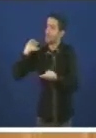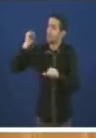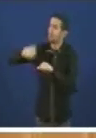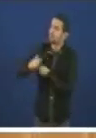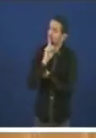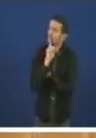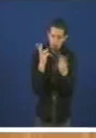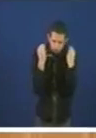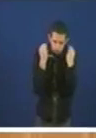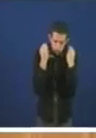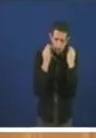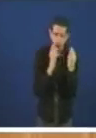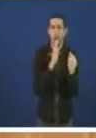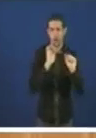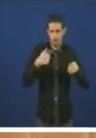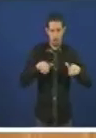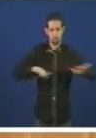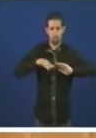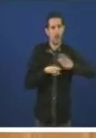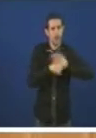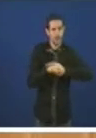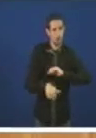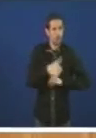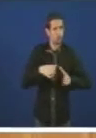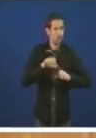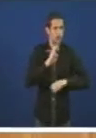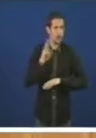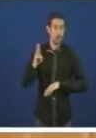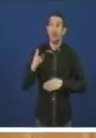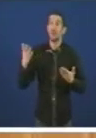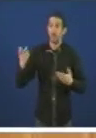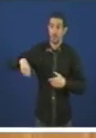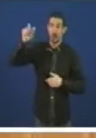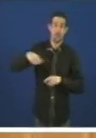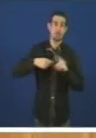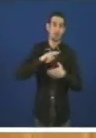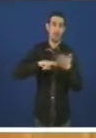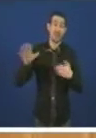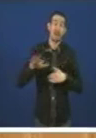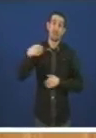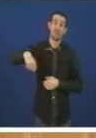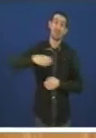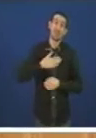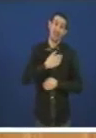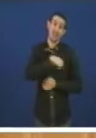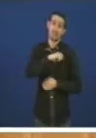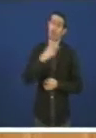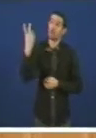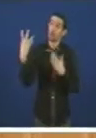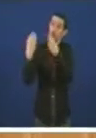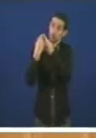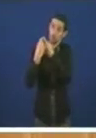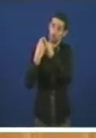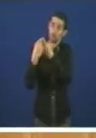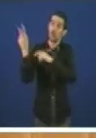e así recentemente podemos ver que o presidente da xunta e o presidente de España foron xuntos a buscar carga